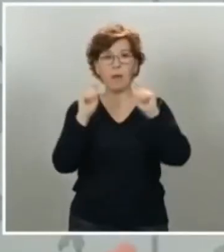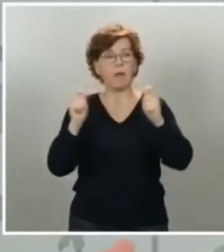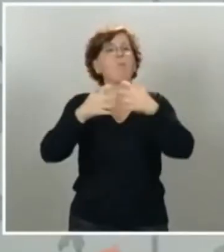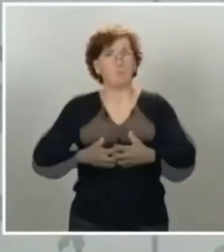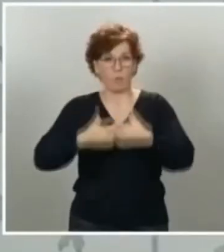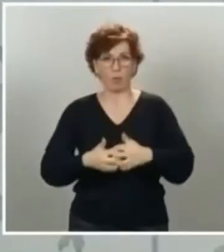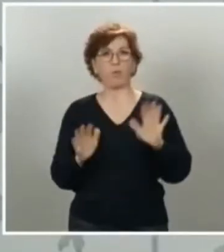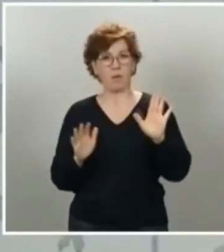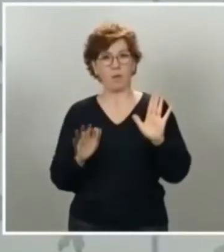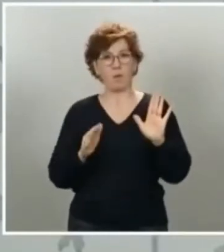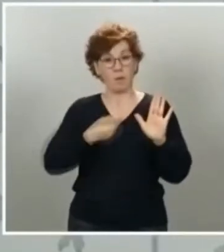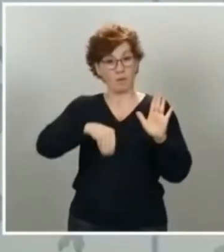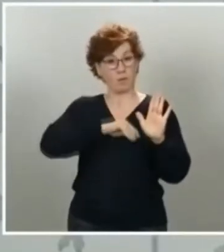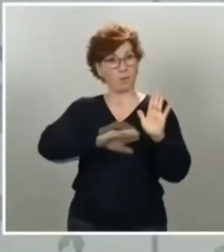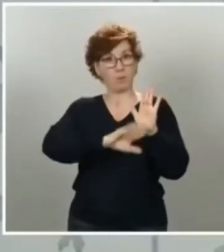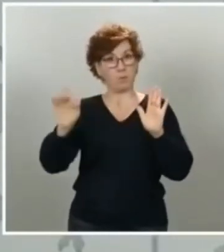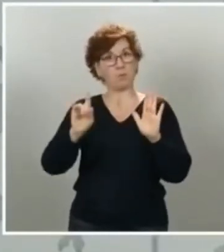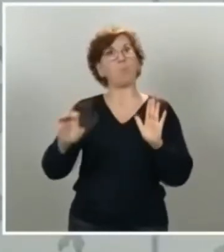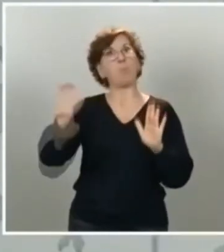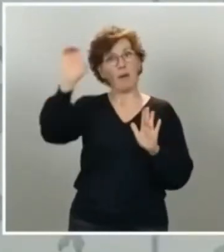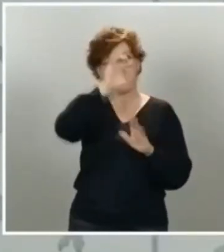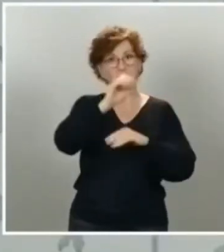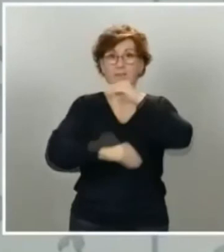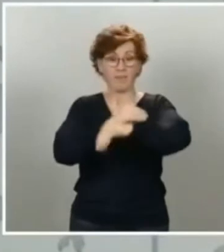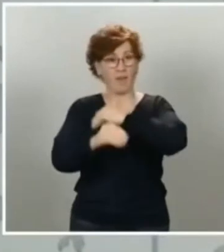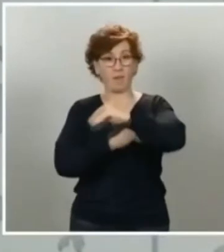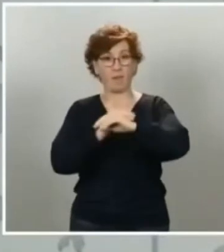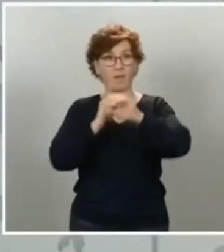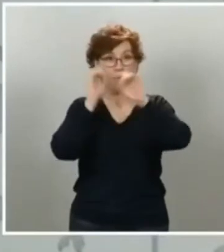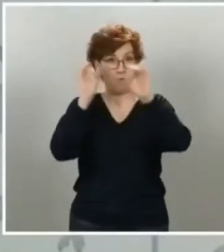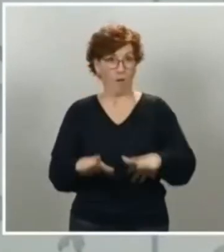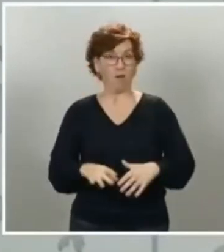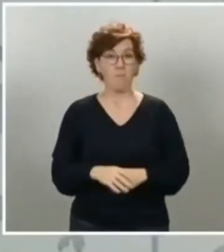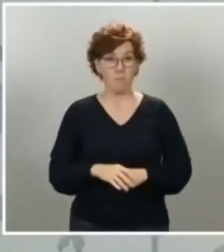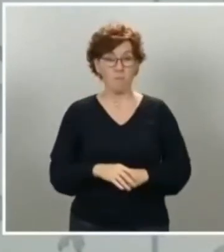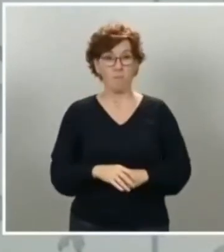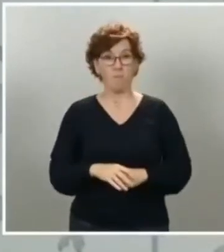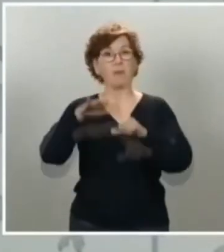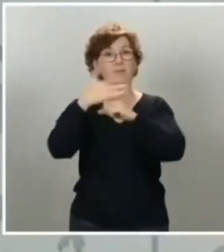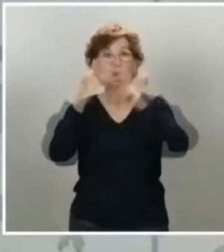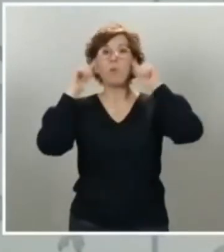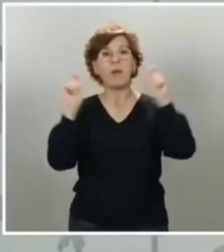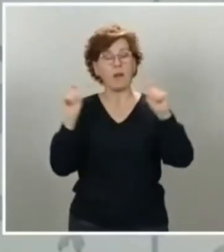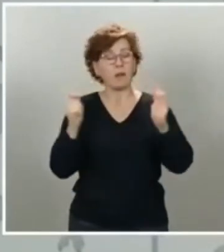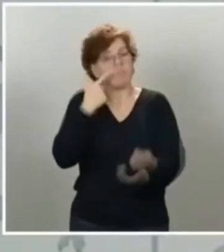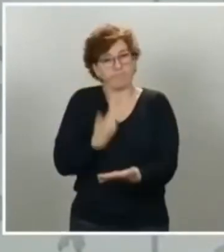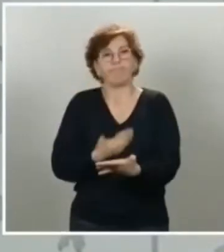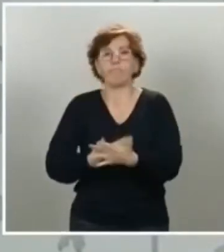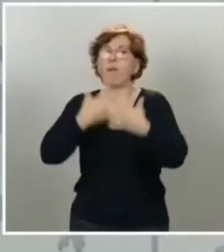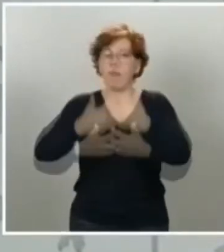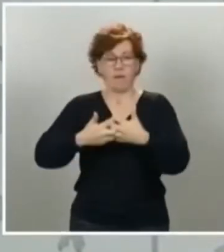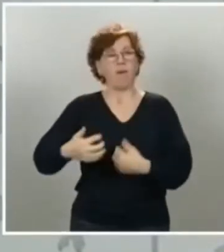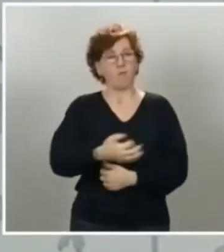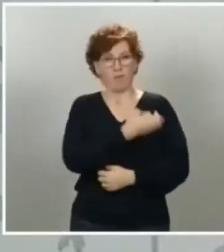también en otros muchos países que están acogiéndose a este instrumento jurídico. El estado de alarma ha funcionado y sabemos que sigue siendo